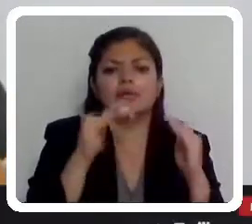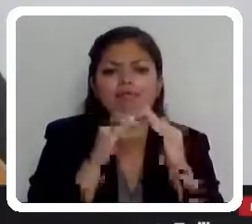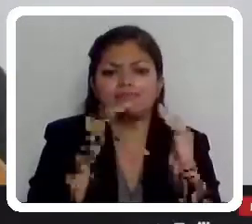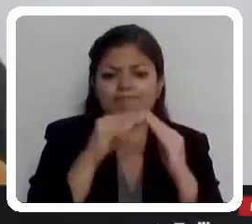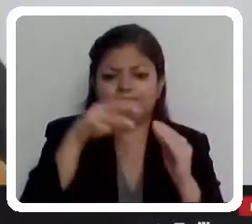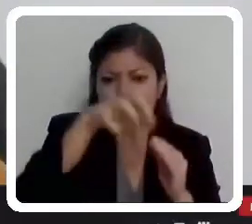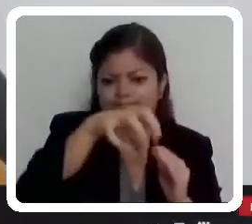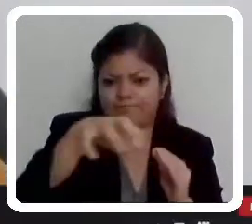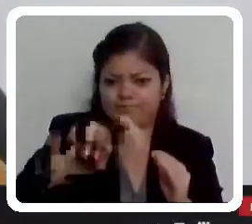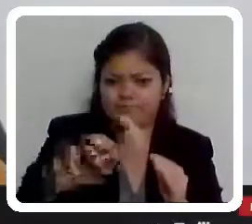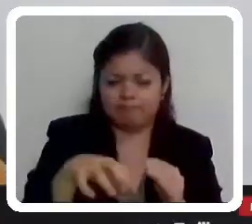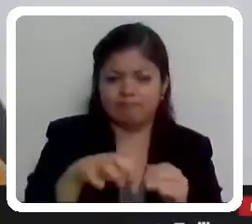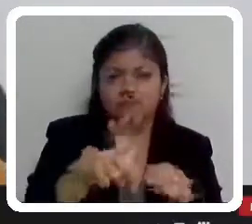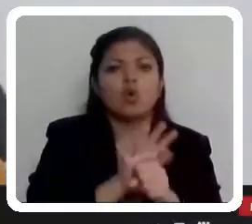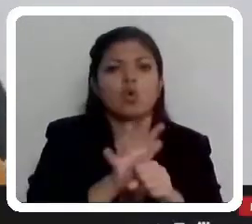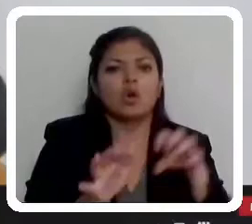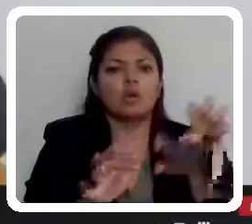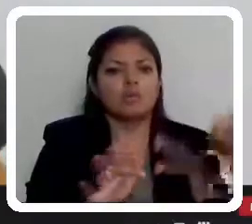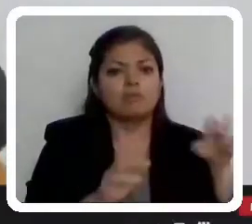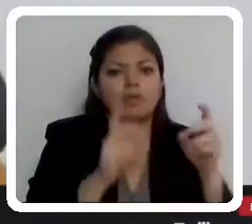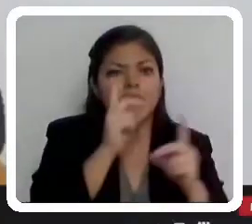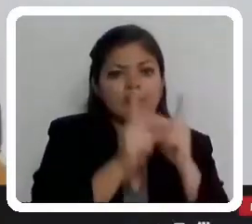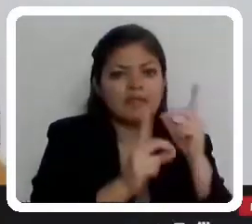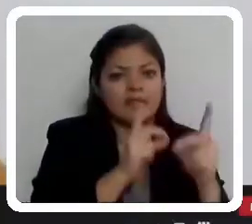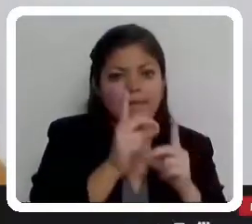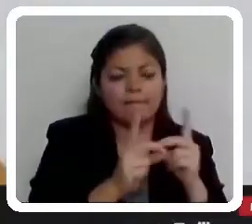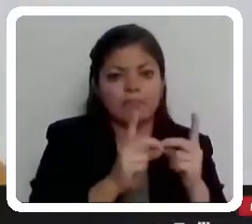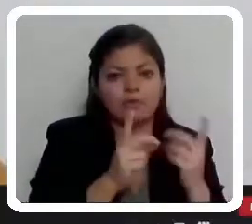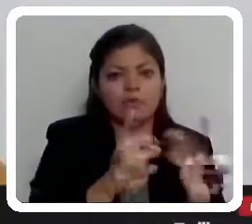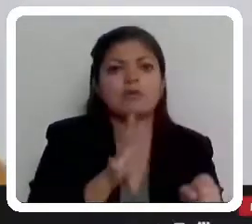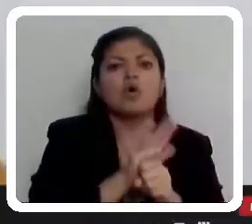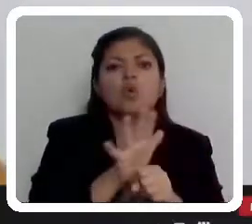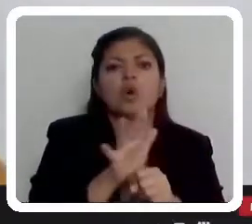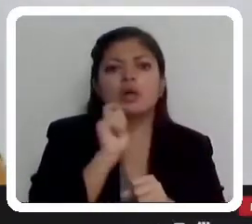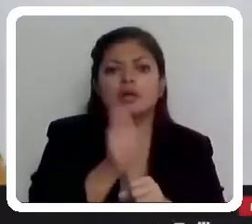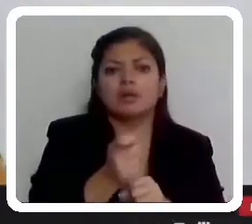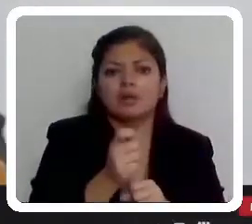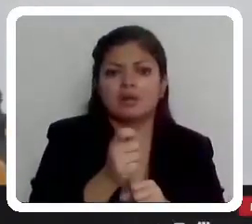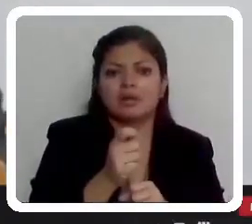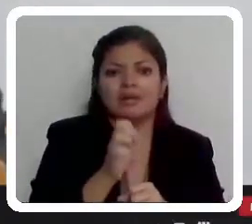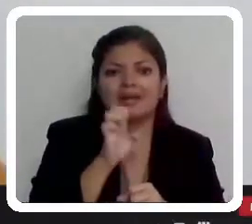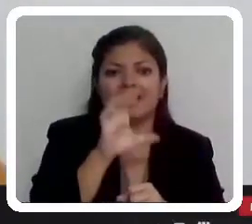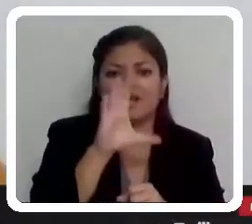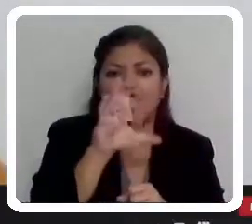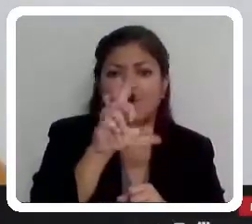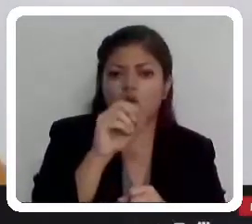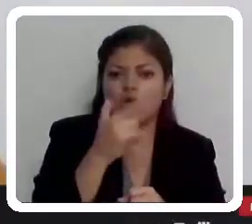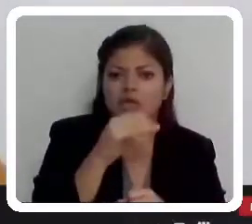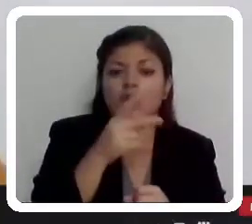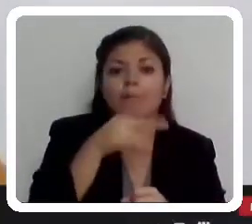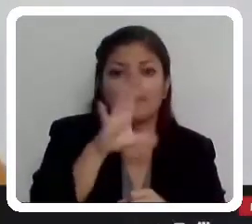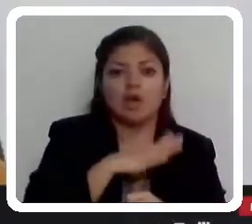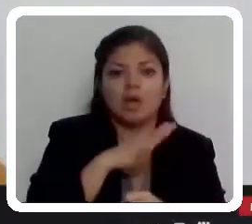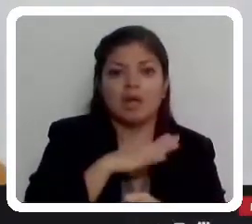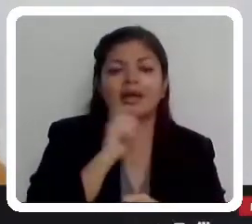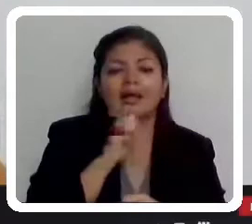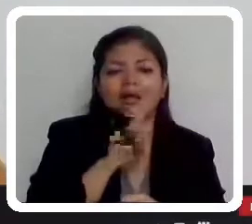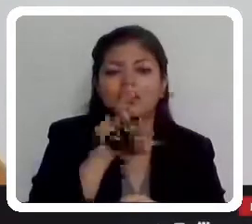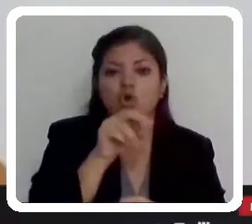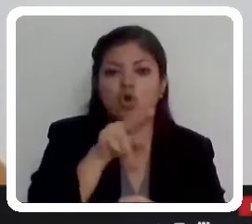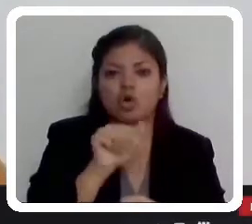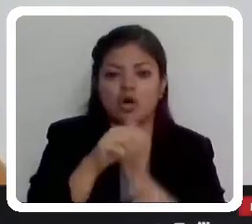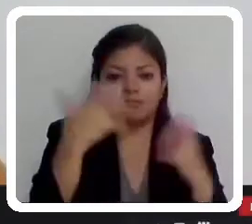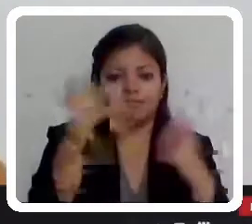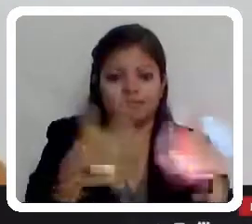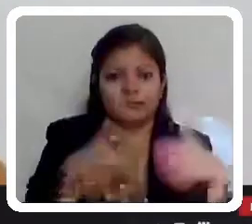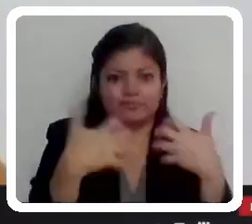deportiva, los lugares ecológicos, pero también la zona industrial. Y determina dónde se